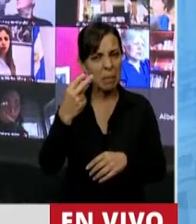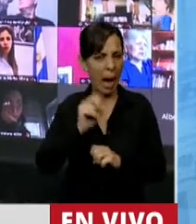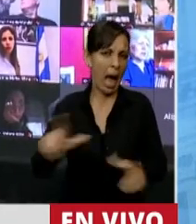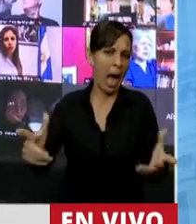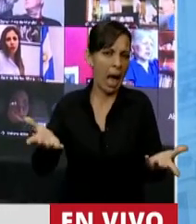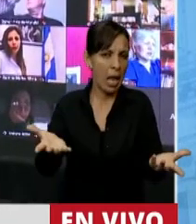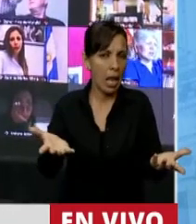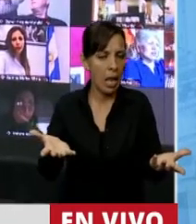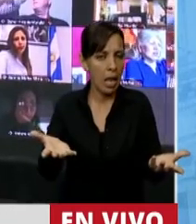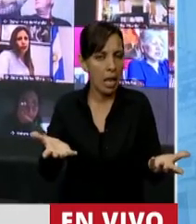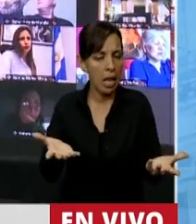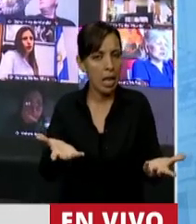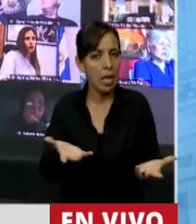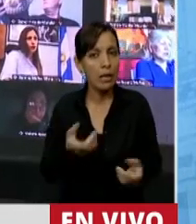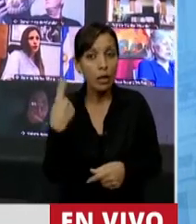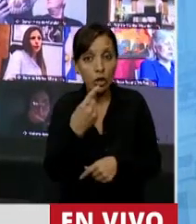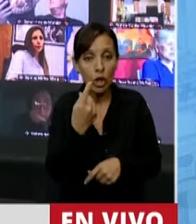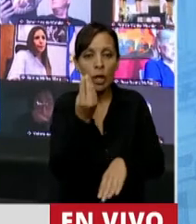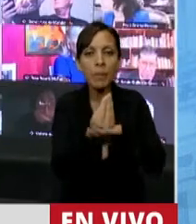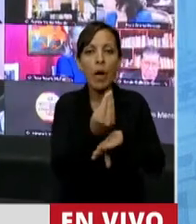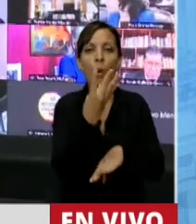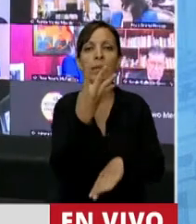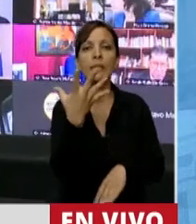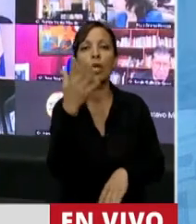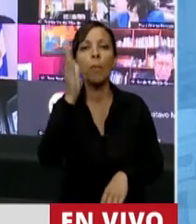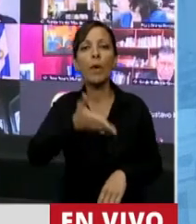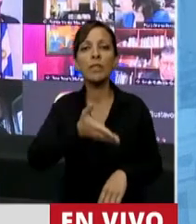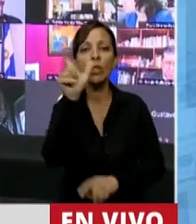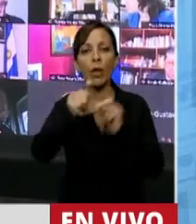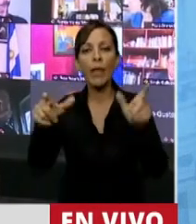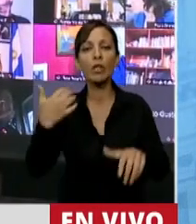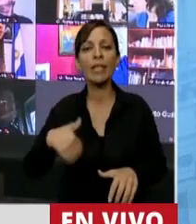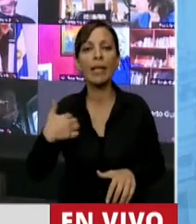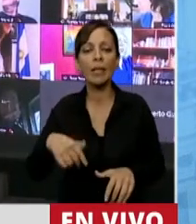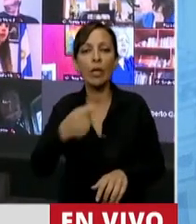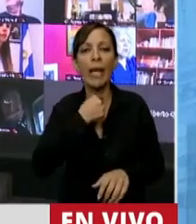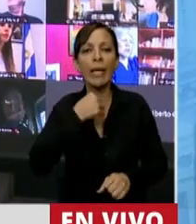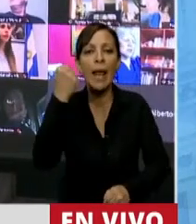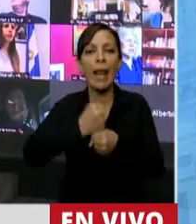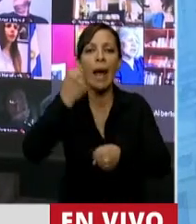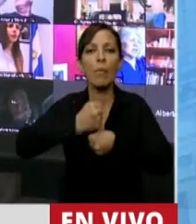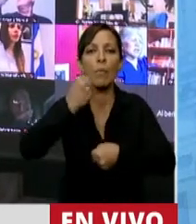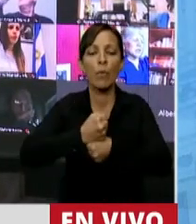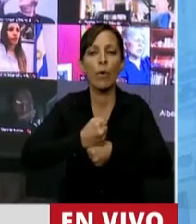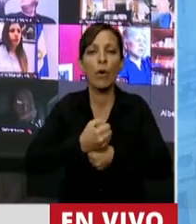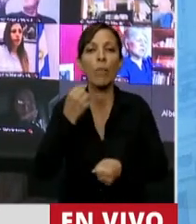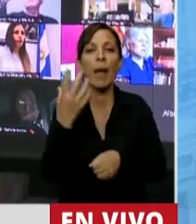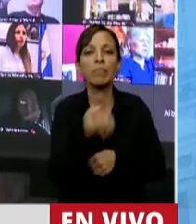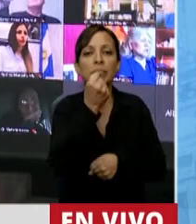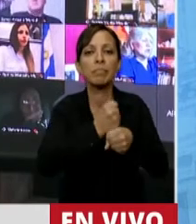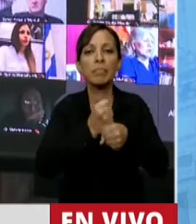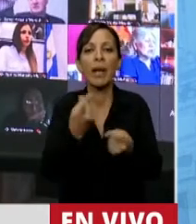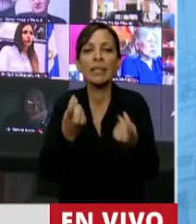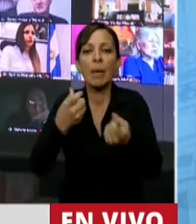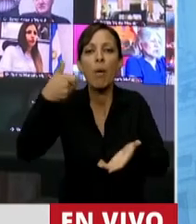Dios, representamos al 45% de los argentinos que quieren laburo y para conseguir laburo hace falta